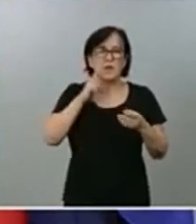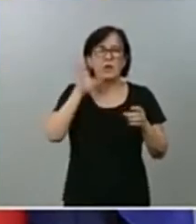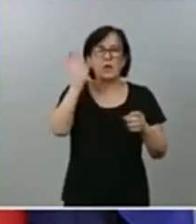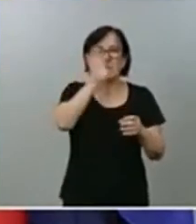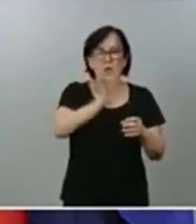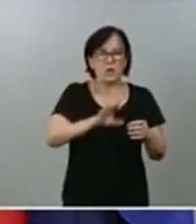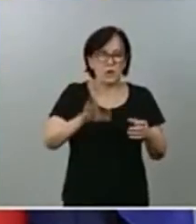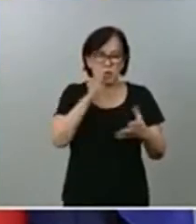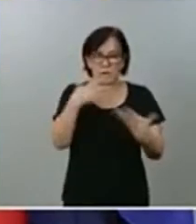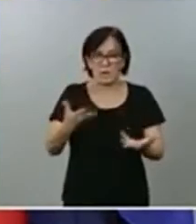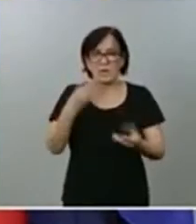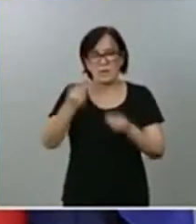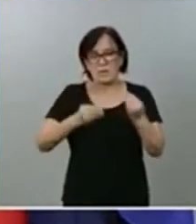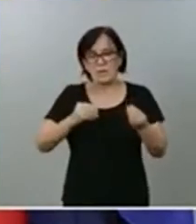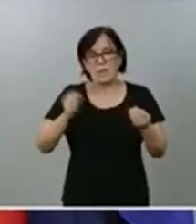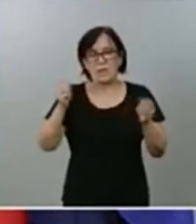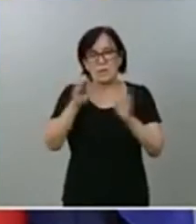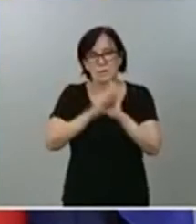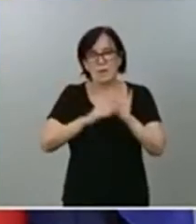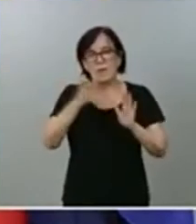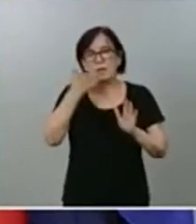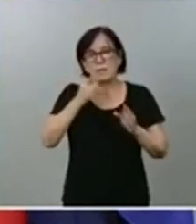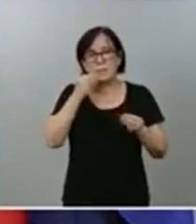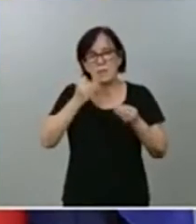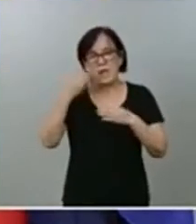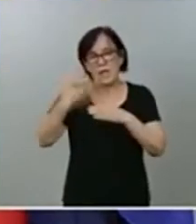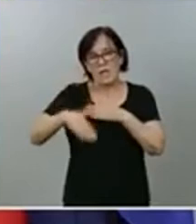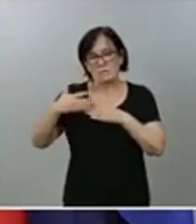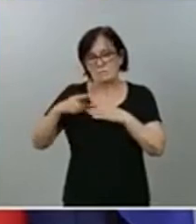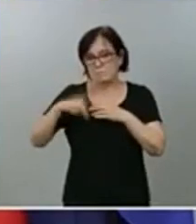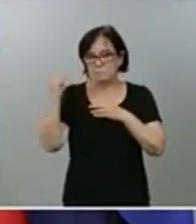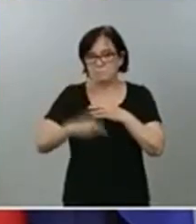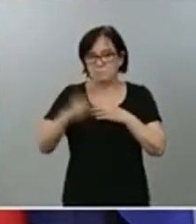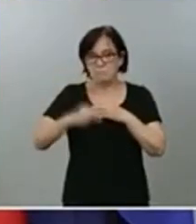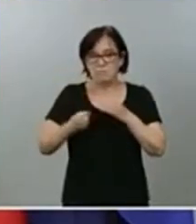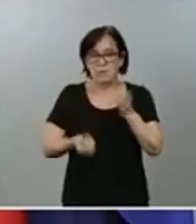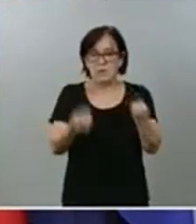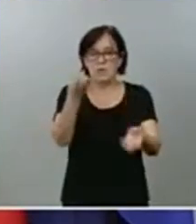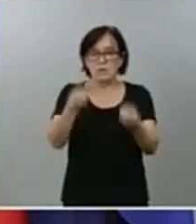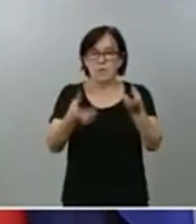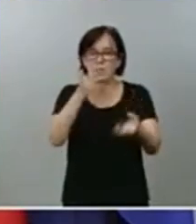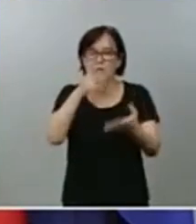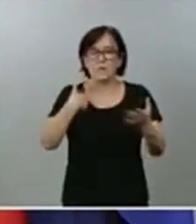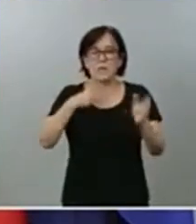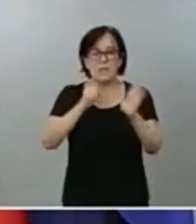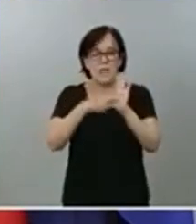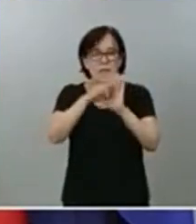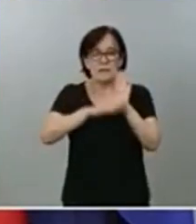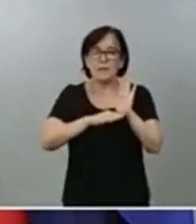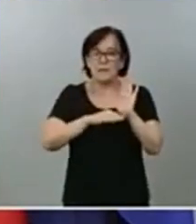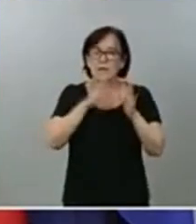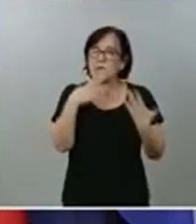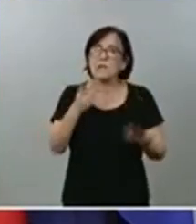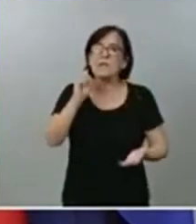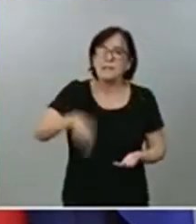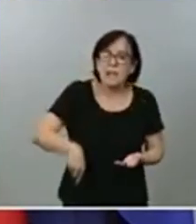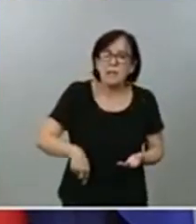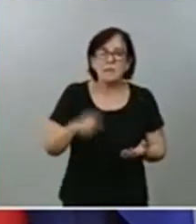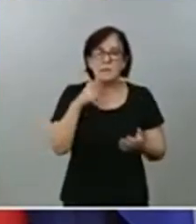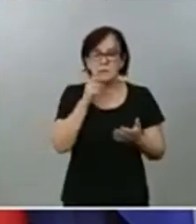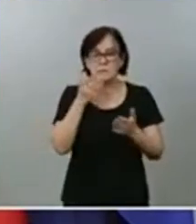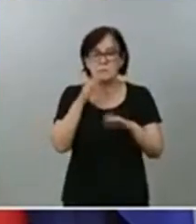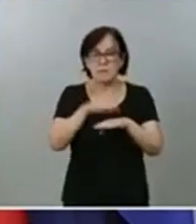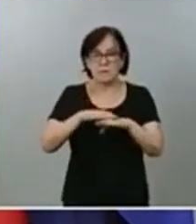tenido que adoptar medidas, como usted conoce, para atajar ciertos brotes en base a la legislación existente y que también en base a esa legislación han podido ser